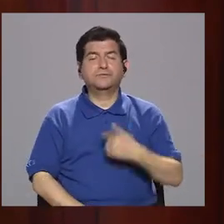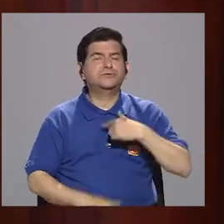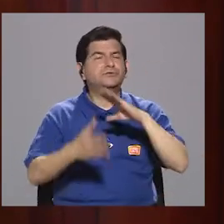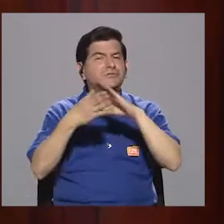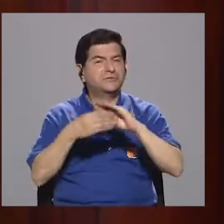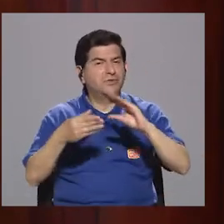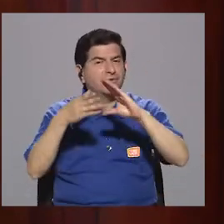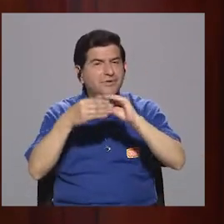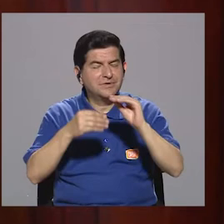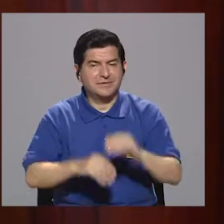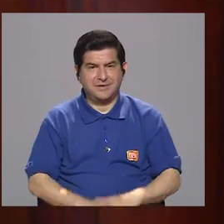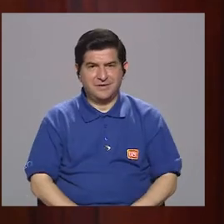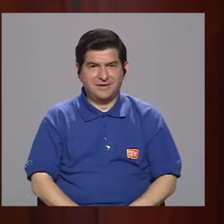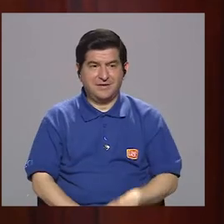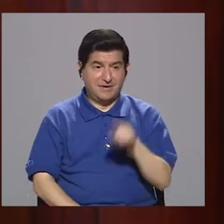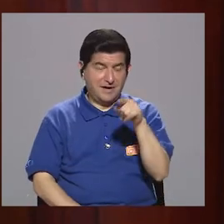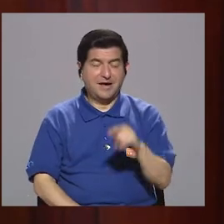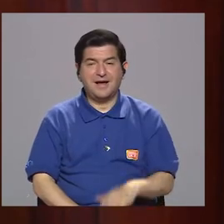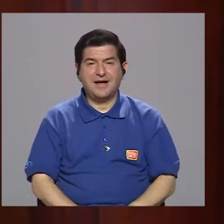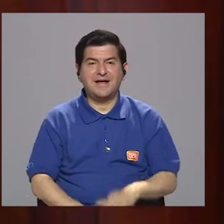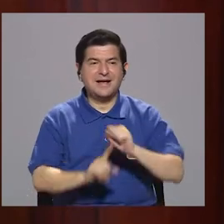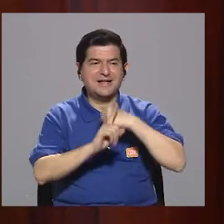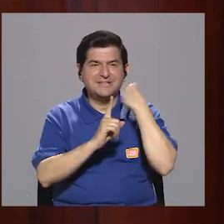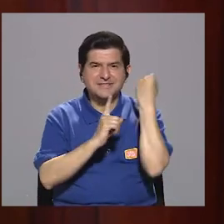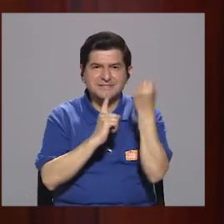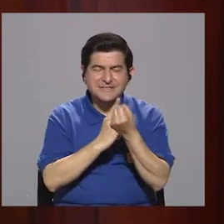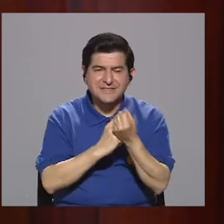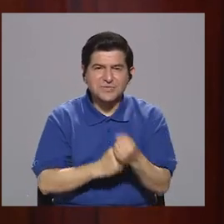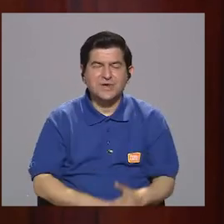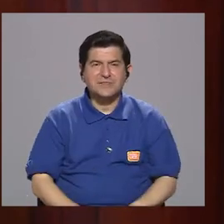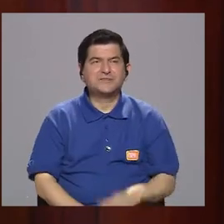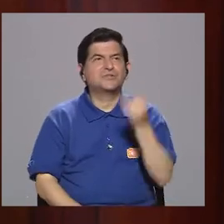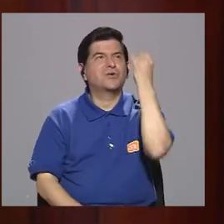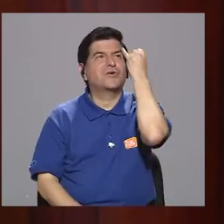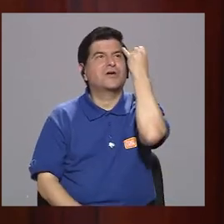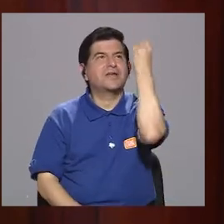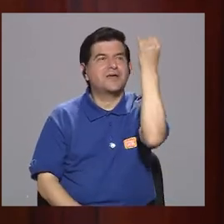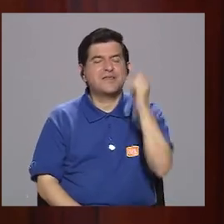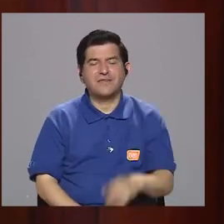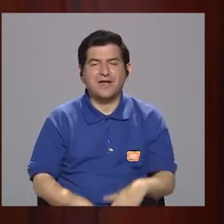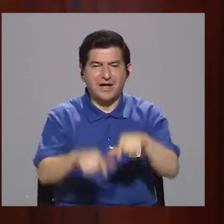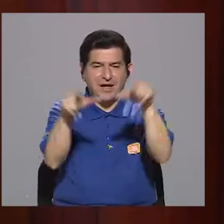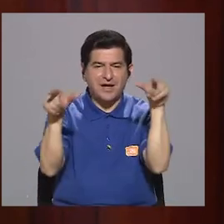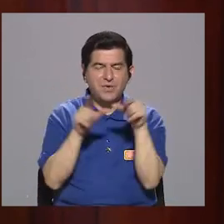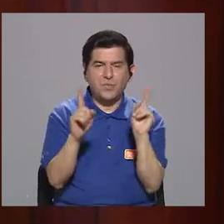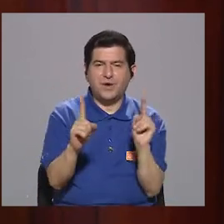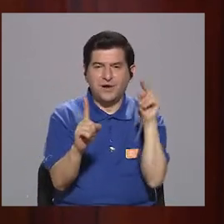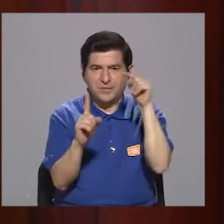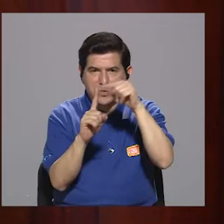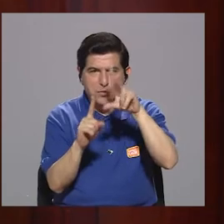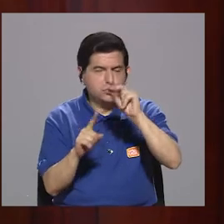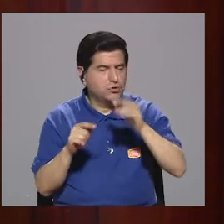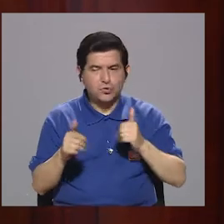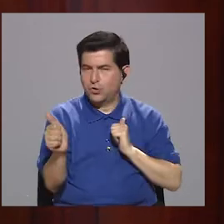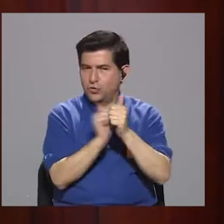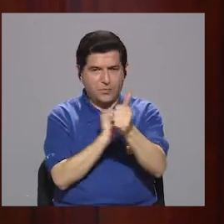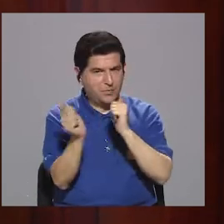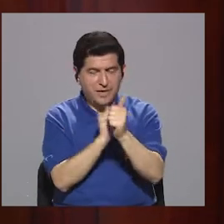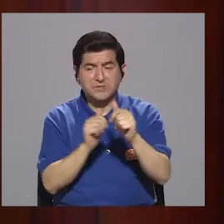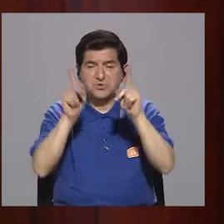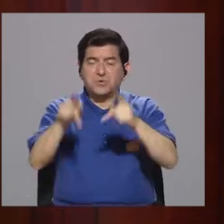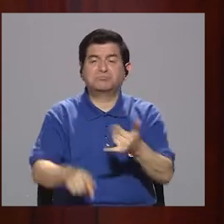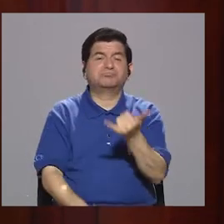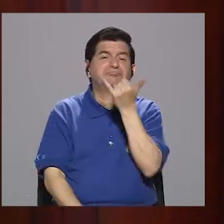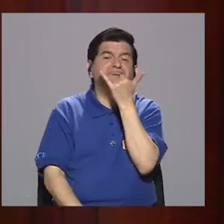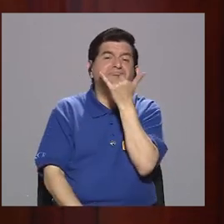quise contar lo del relato de la ciudad que se basa en ese concepto de más destino que camino. Porque mucha gente de manera